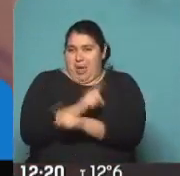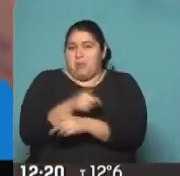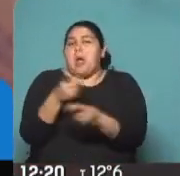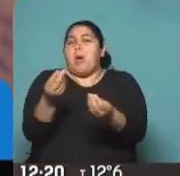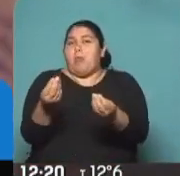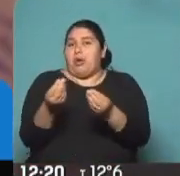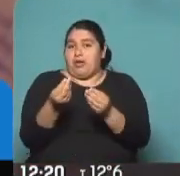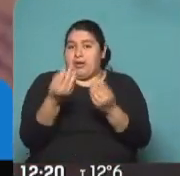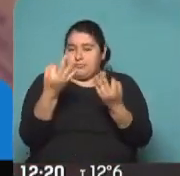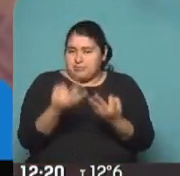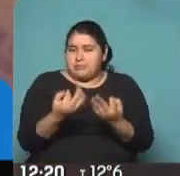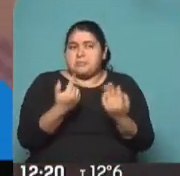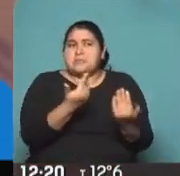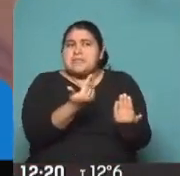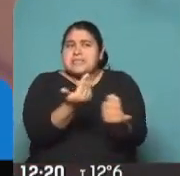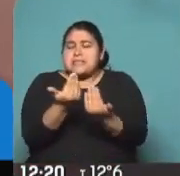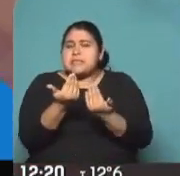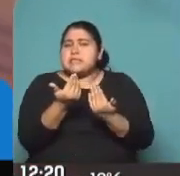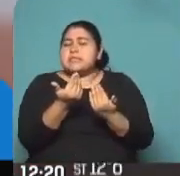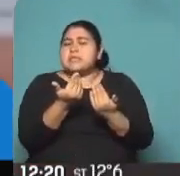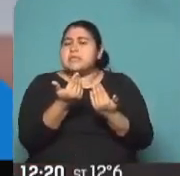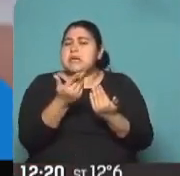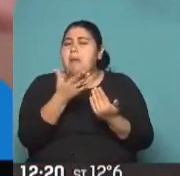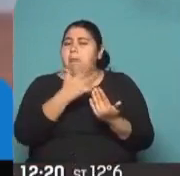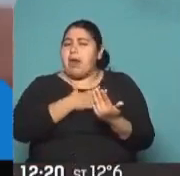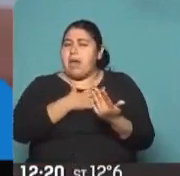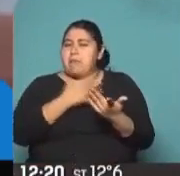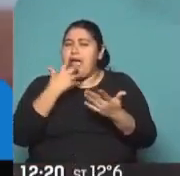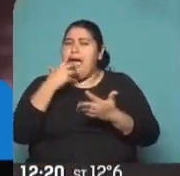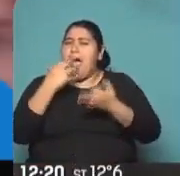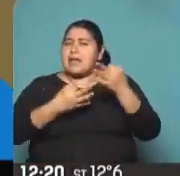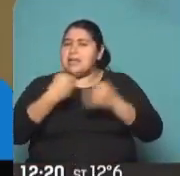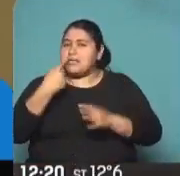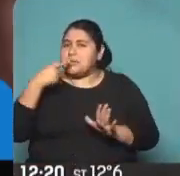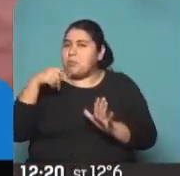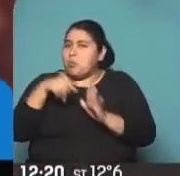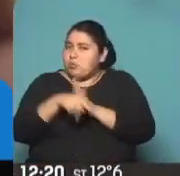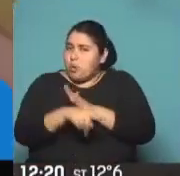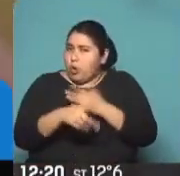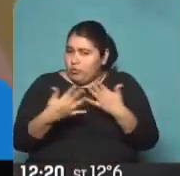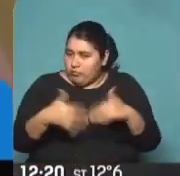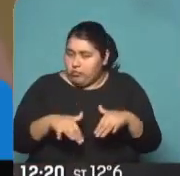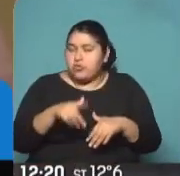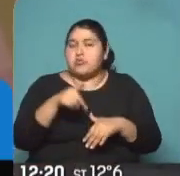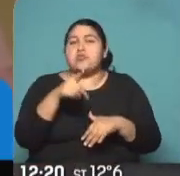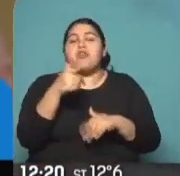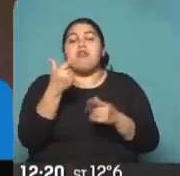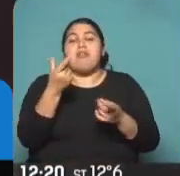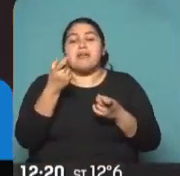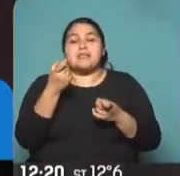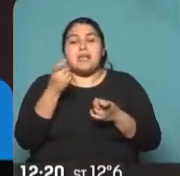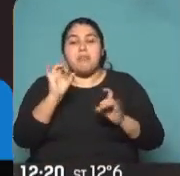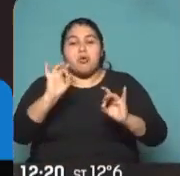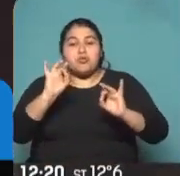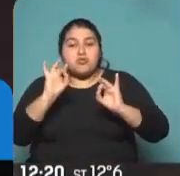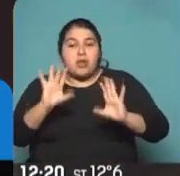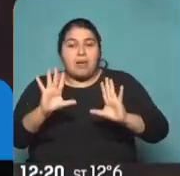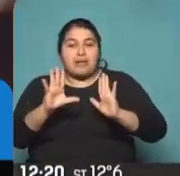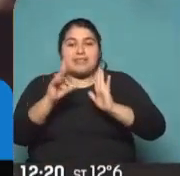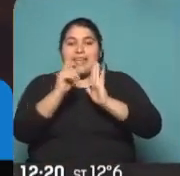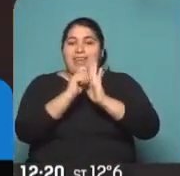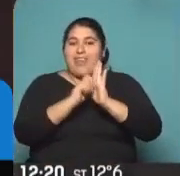tiene... Me parece que necesita un análisis un poco más profundo. Me parece que solamente quedarse con los datos,